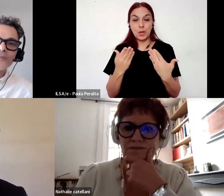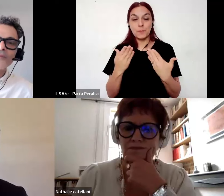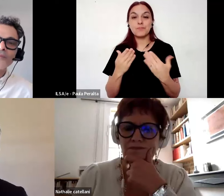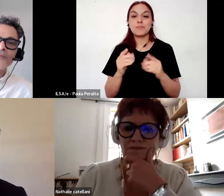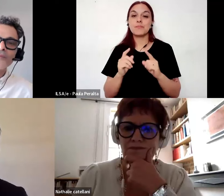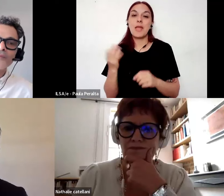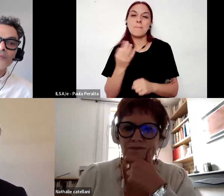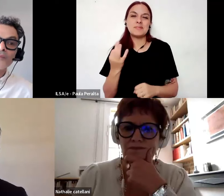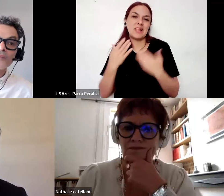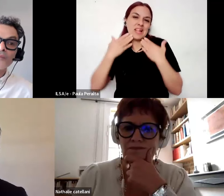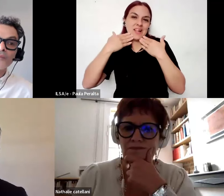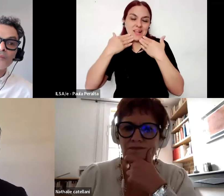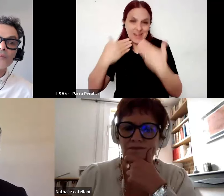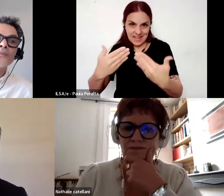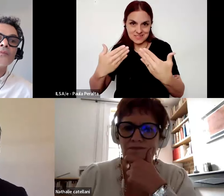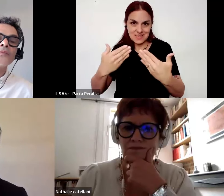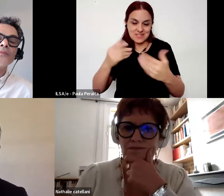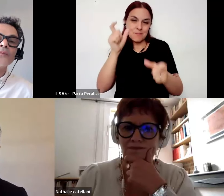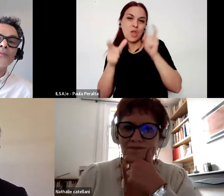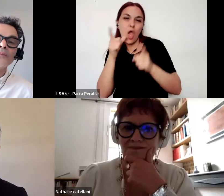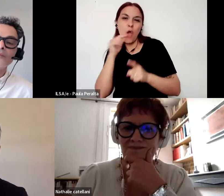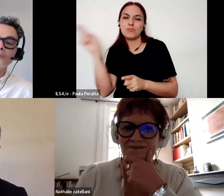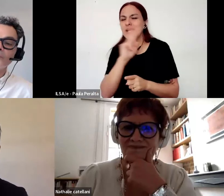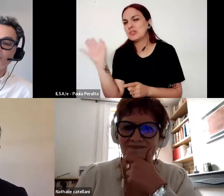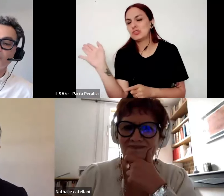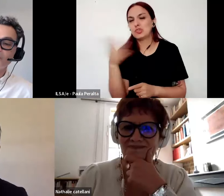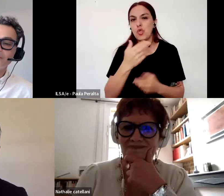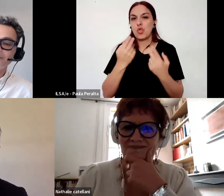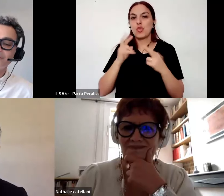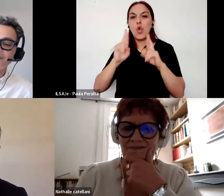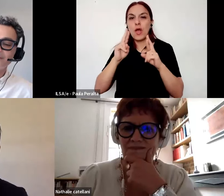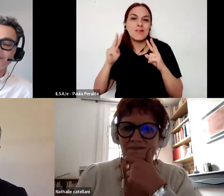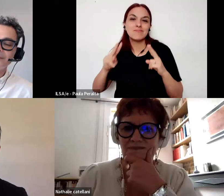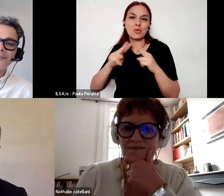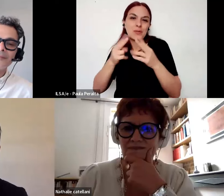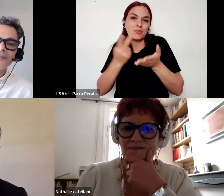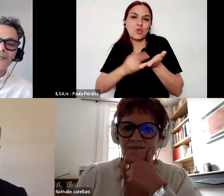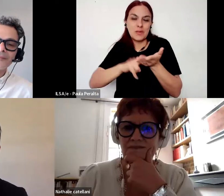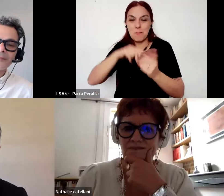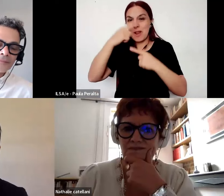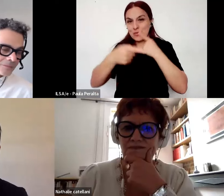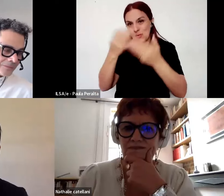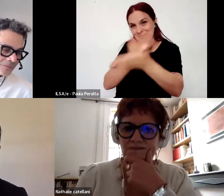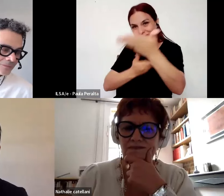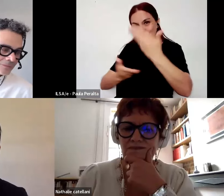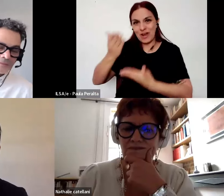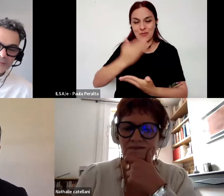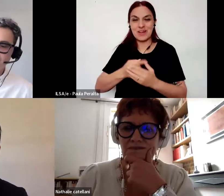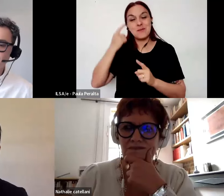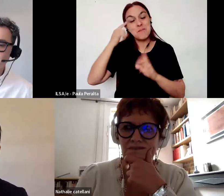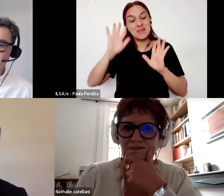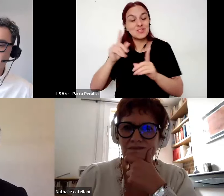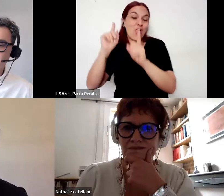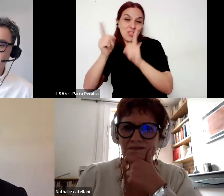agradecerle a todos y a todos y espero que nos veamos nuevamente para poder seguir colaborando y yo creo que para los